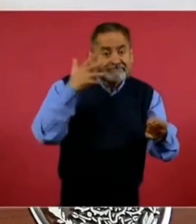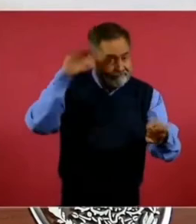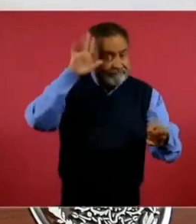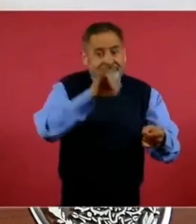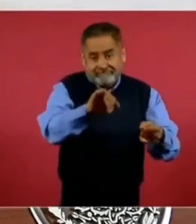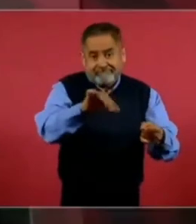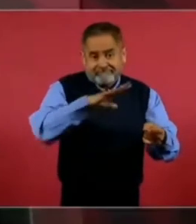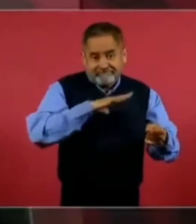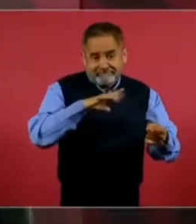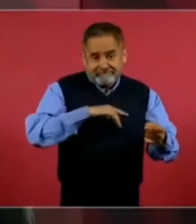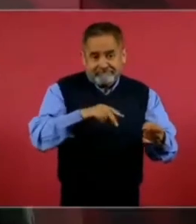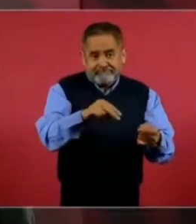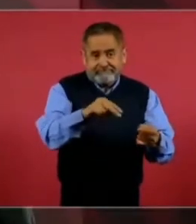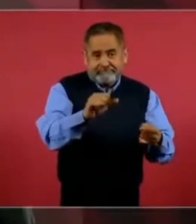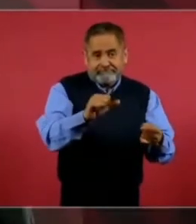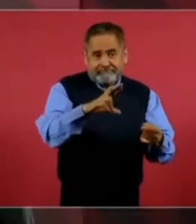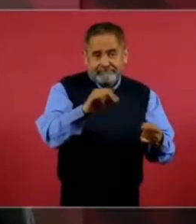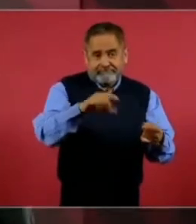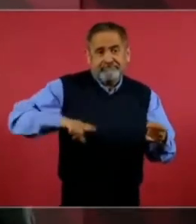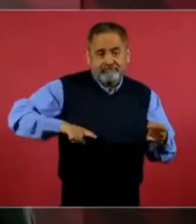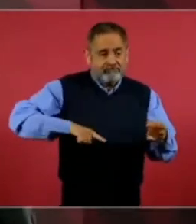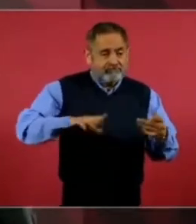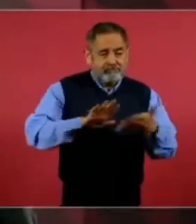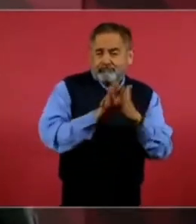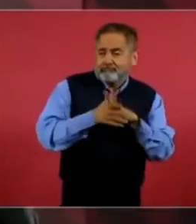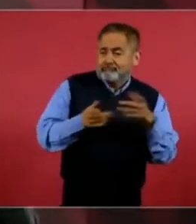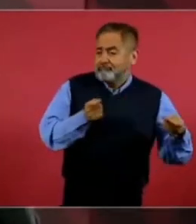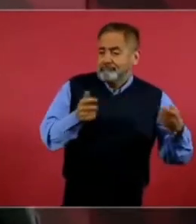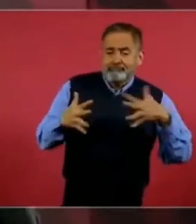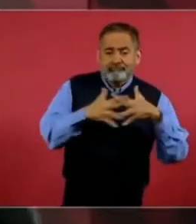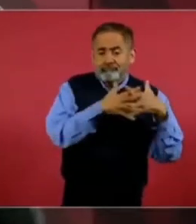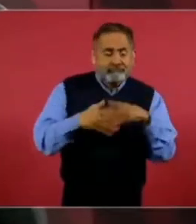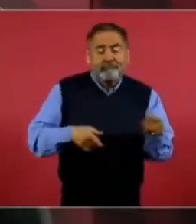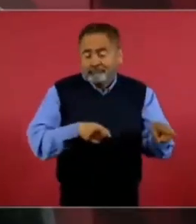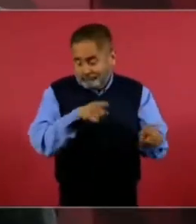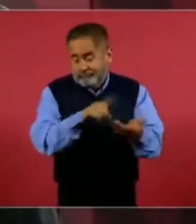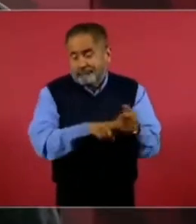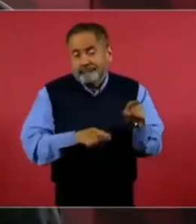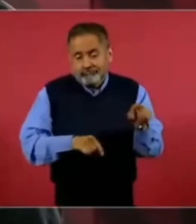cuando era narco gobierno, cuando